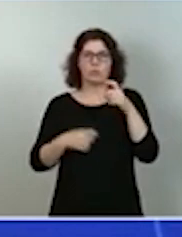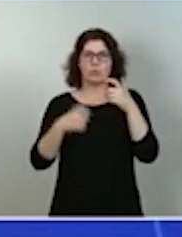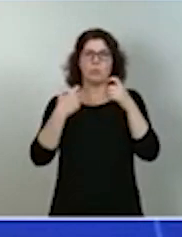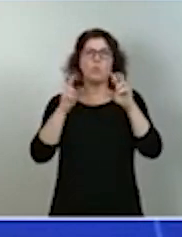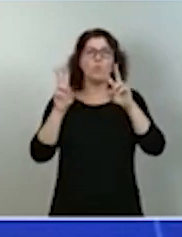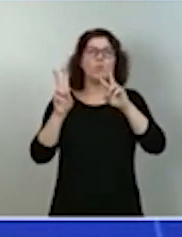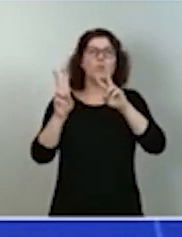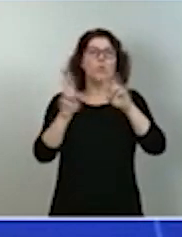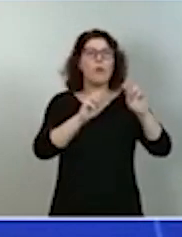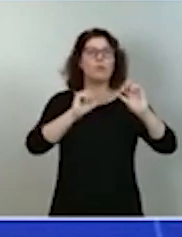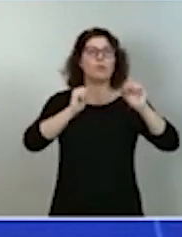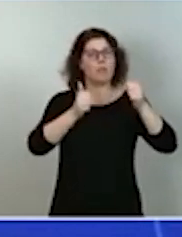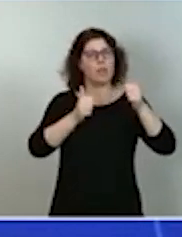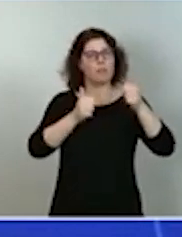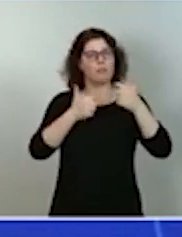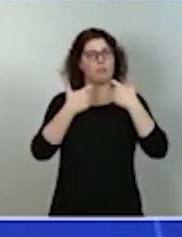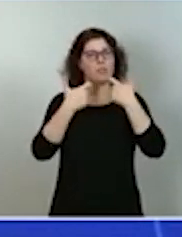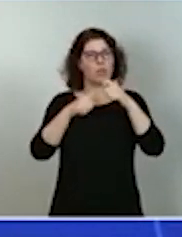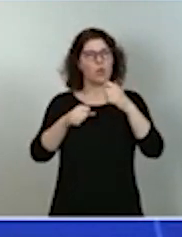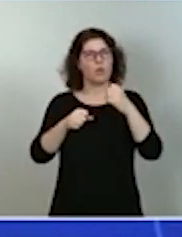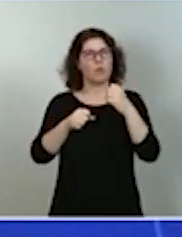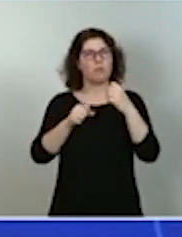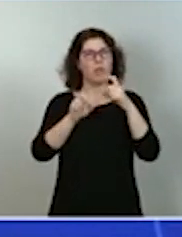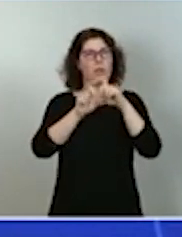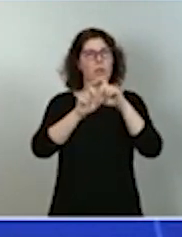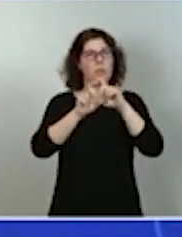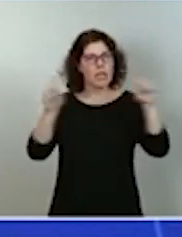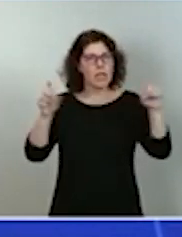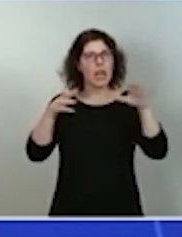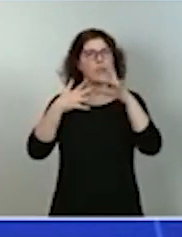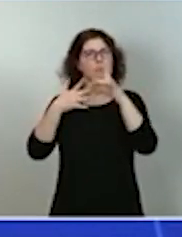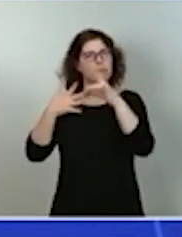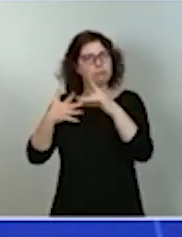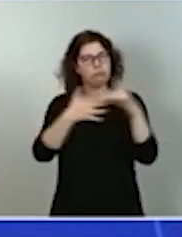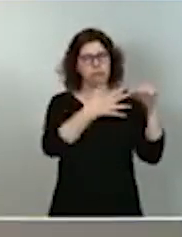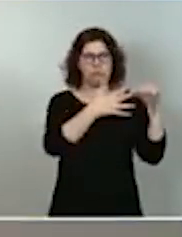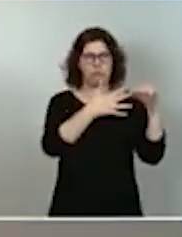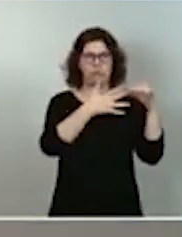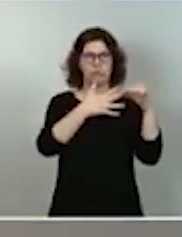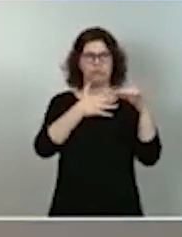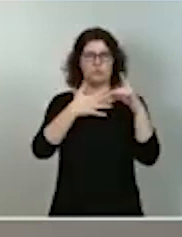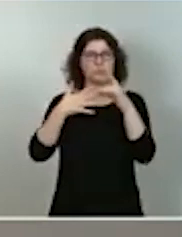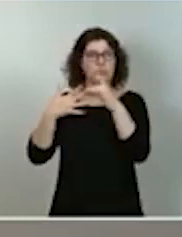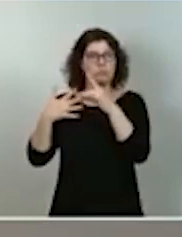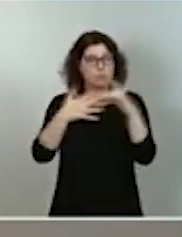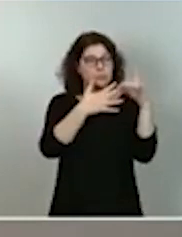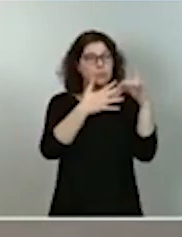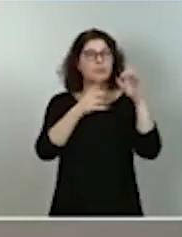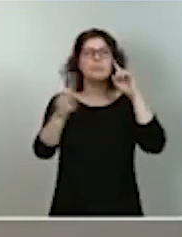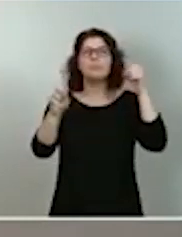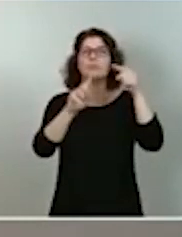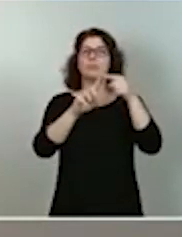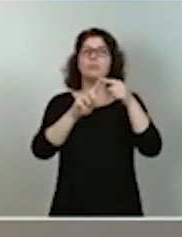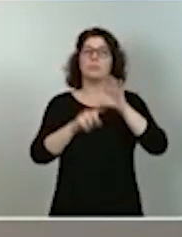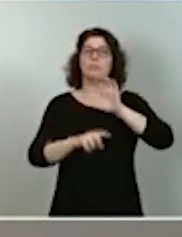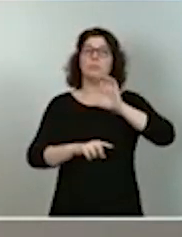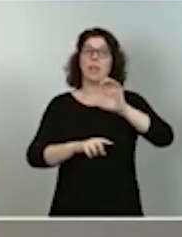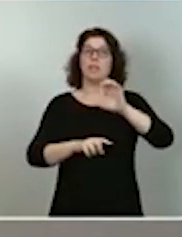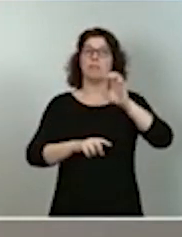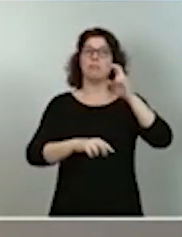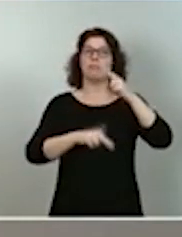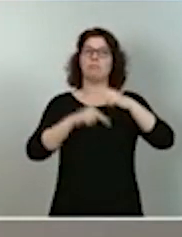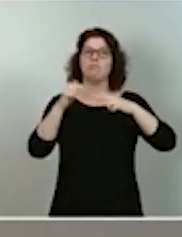empresarial capaz de construir en su país los retos que van a definir los próximos años